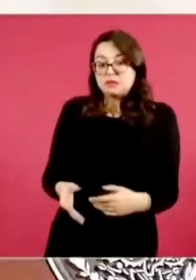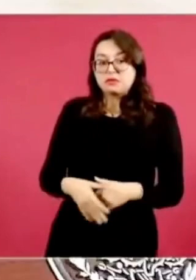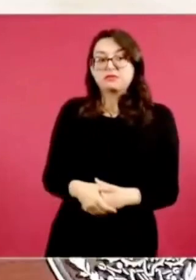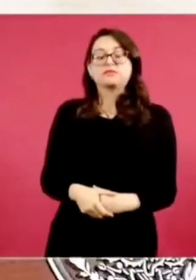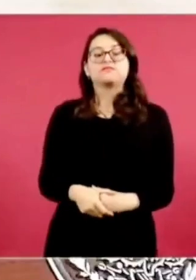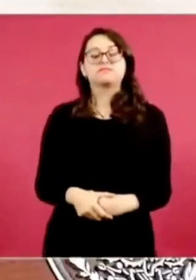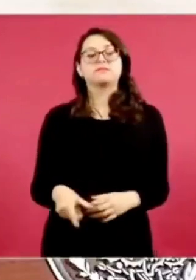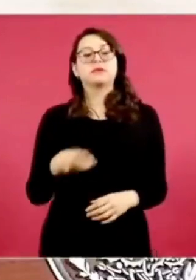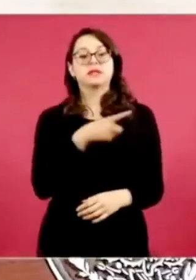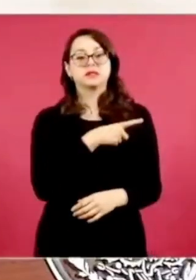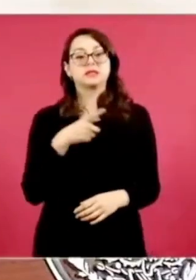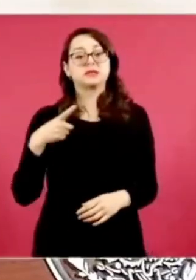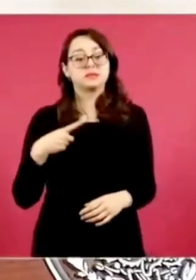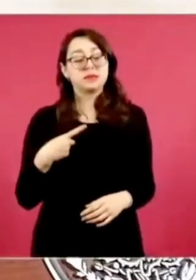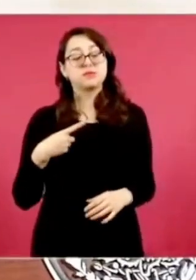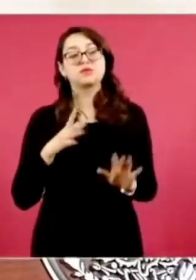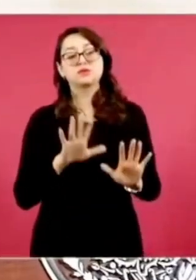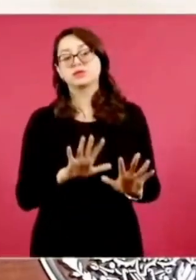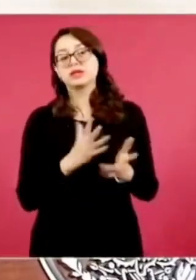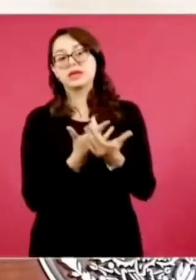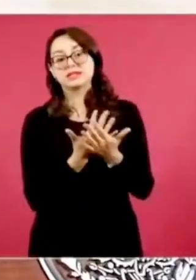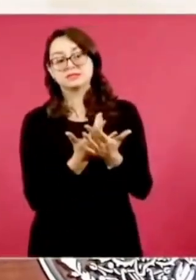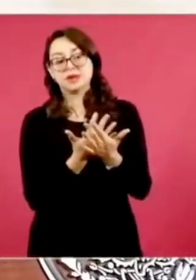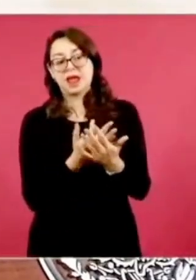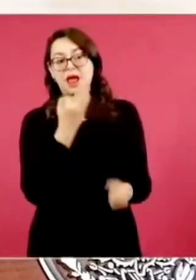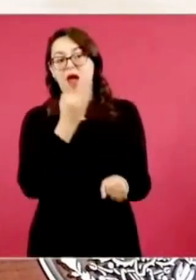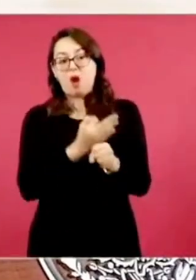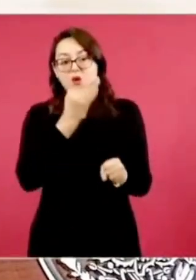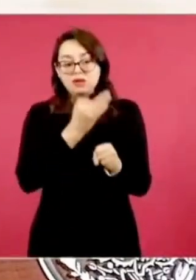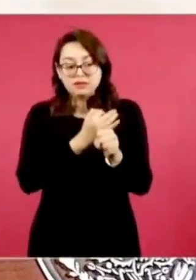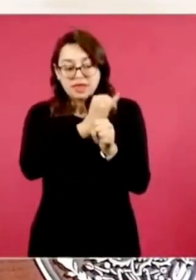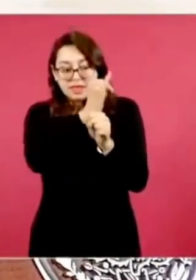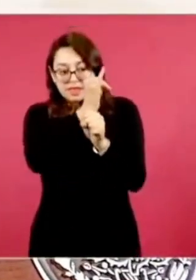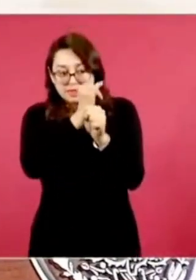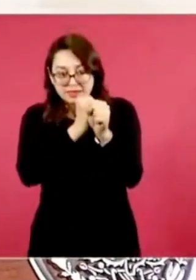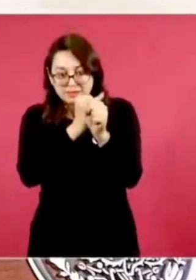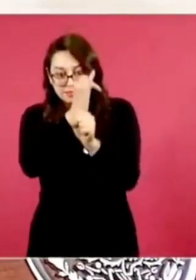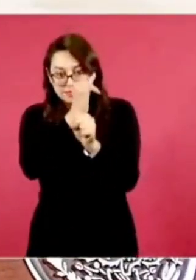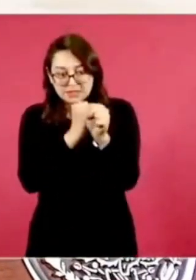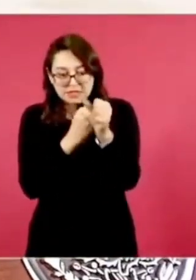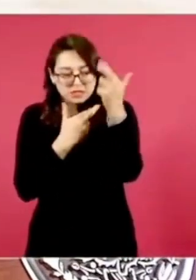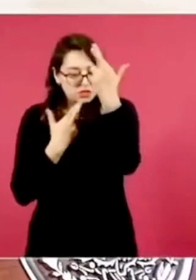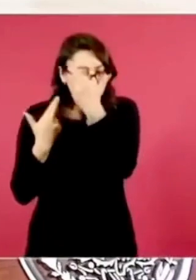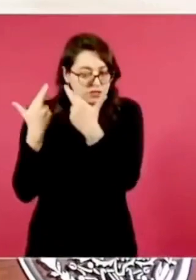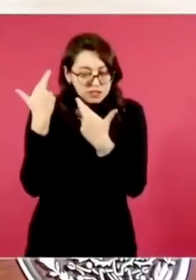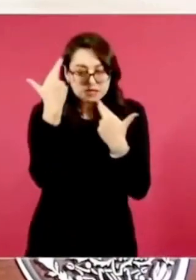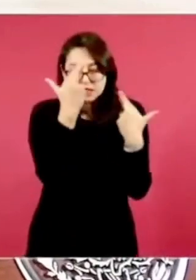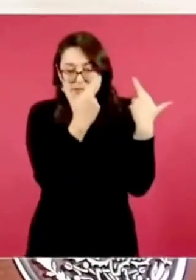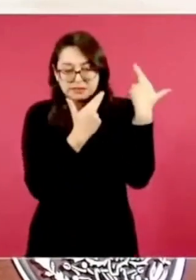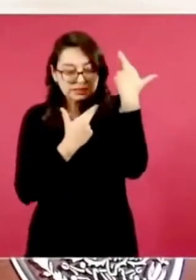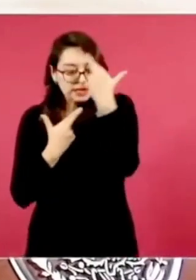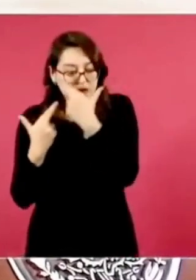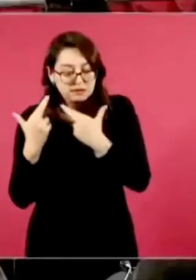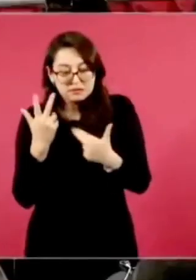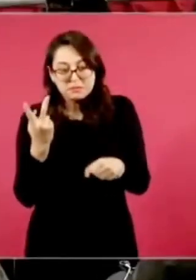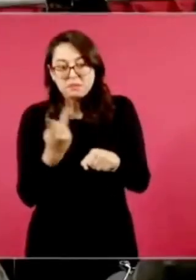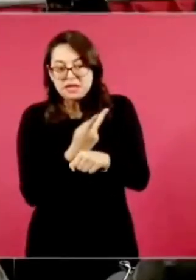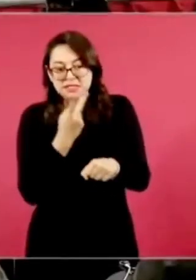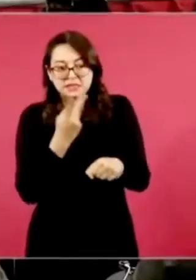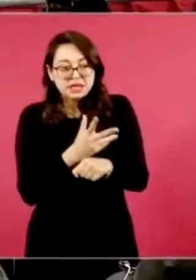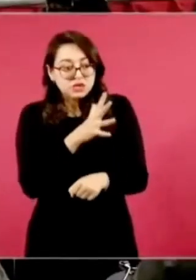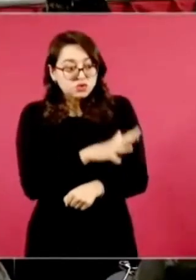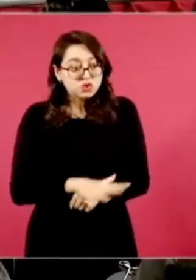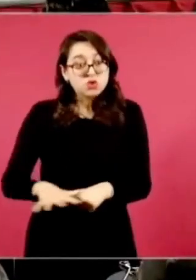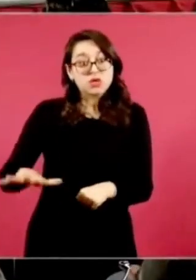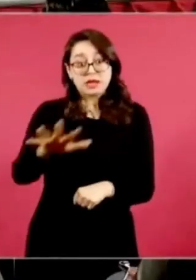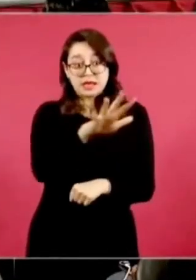como resultado el análisis que está llevando a cabo Protección Civil. Cuando